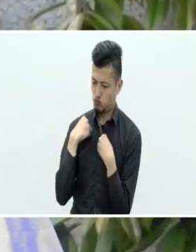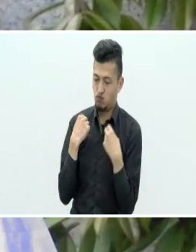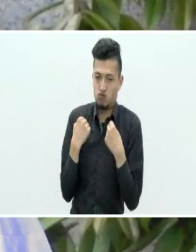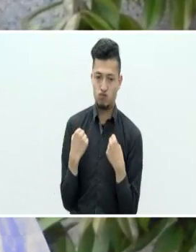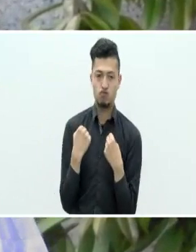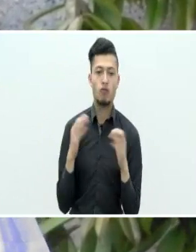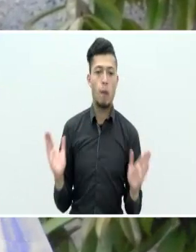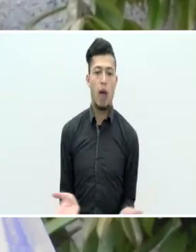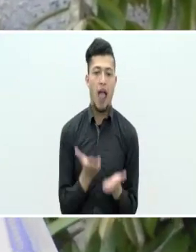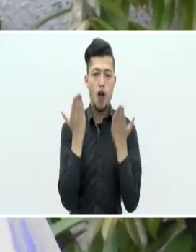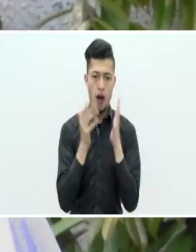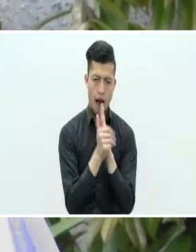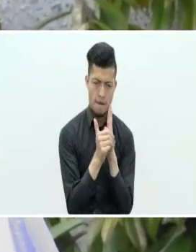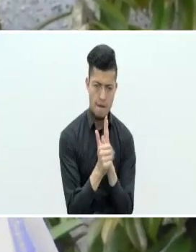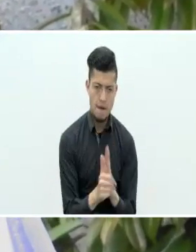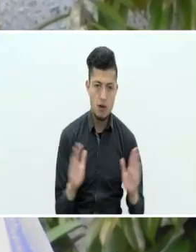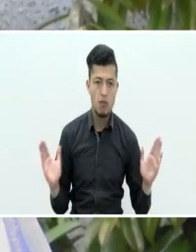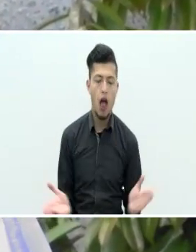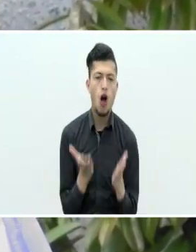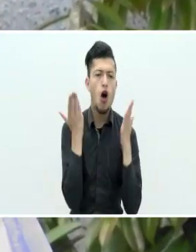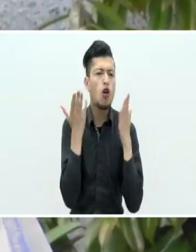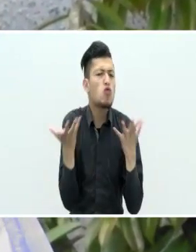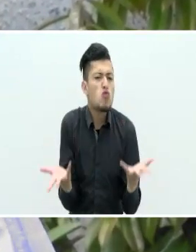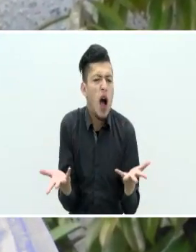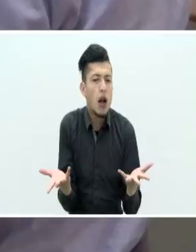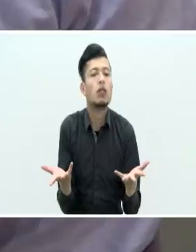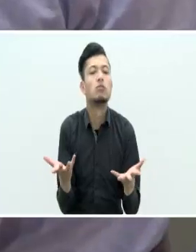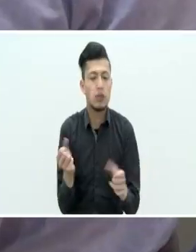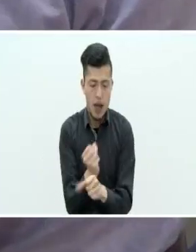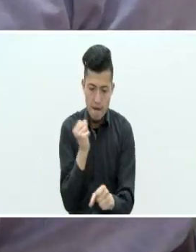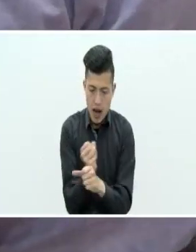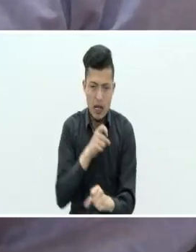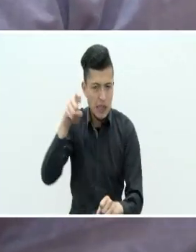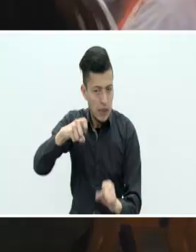esa habilidad en la cual deseamos trabajar.